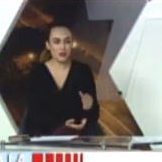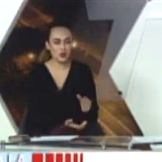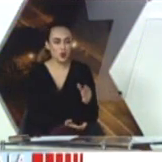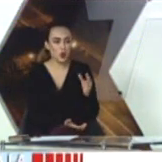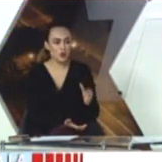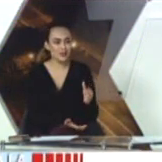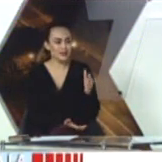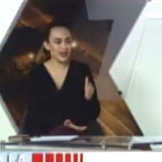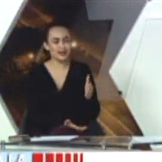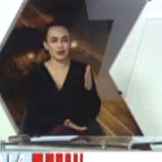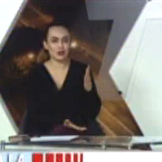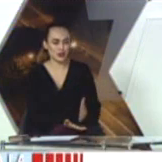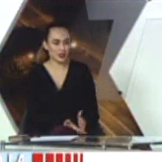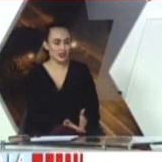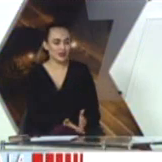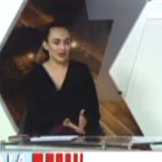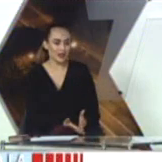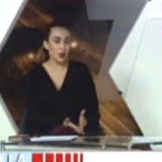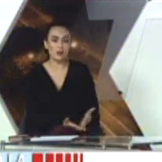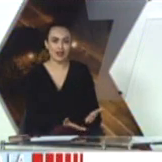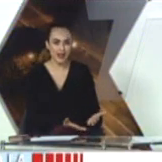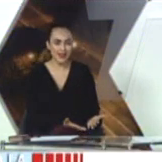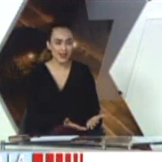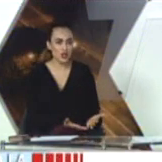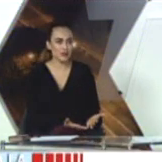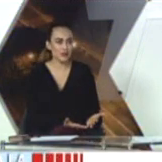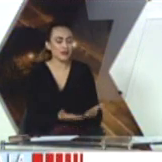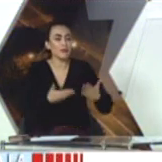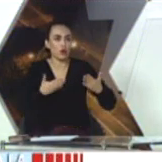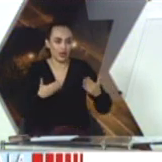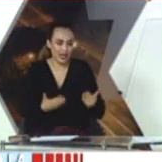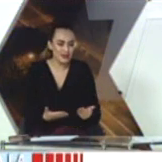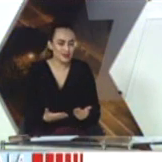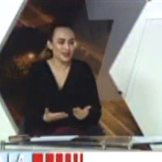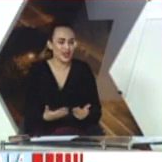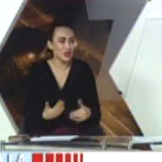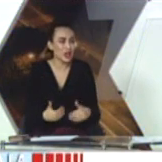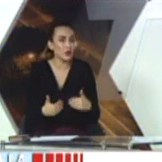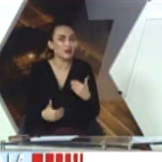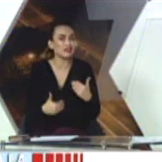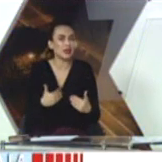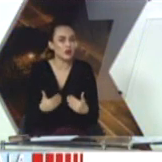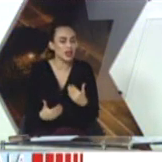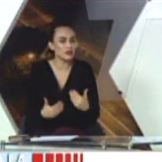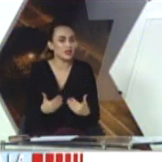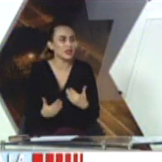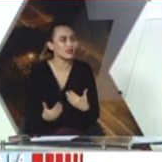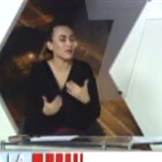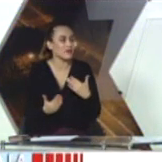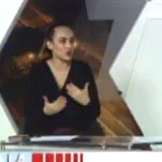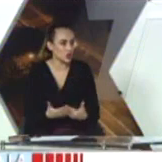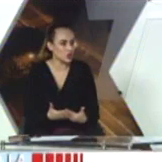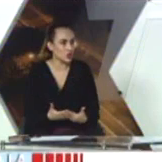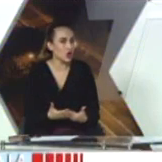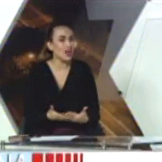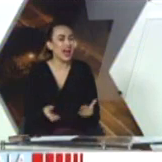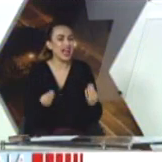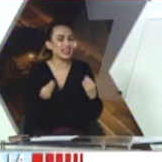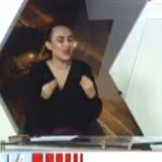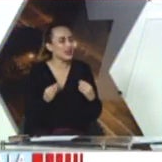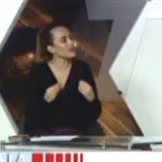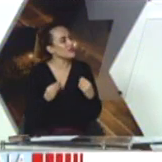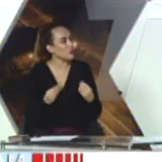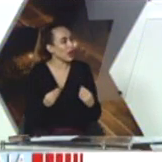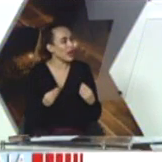vemos cómo está la situación de complicada y obviamente por qué es necesario que aumentemos las medidas de prevención, Julio,